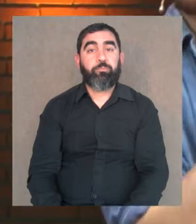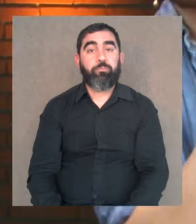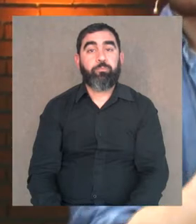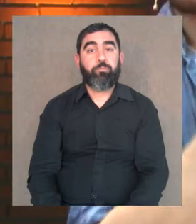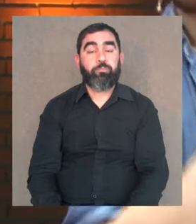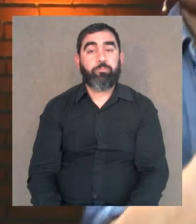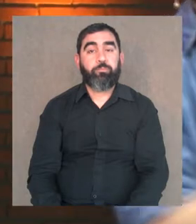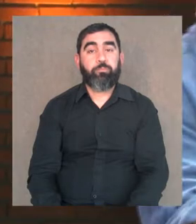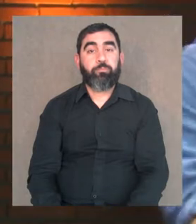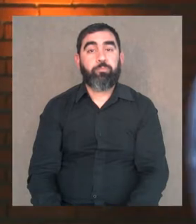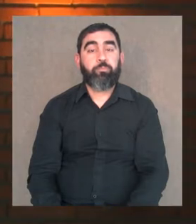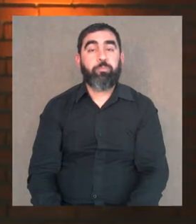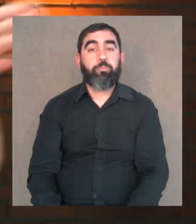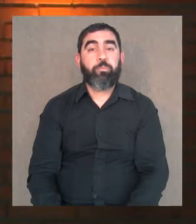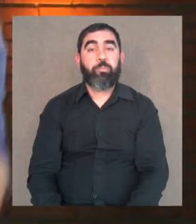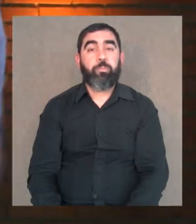Fue con un poquito de frío.